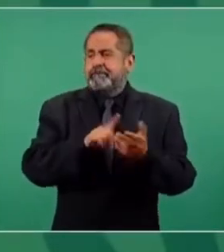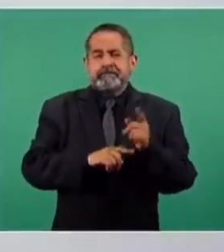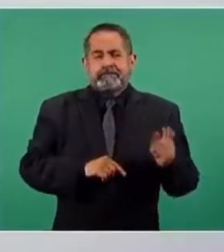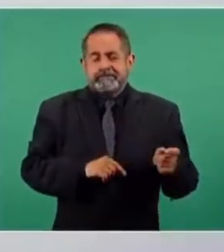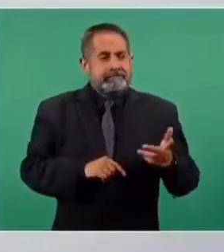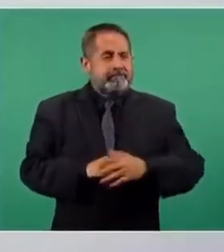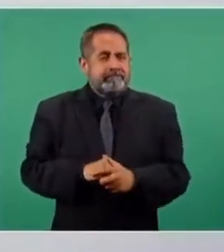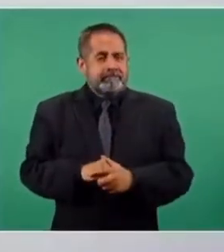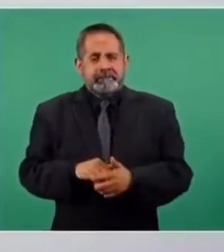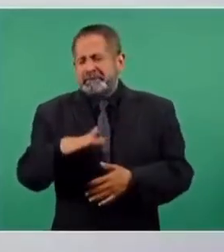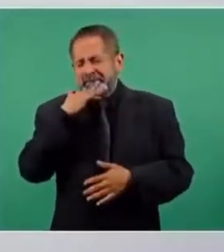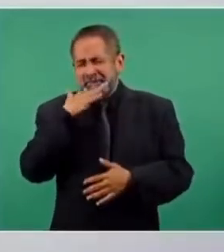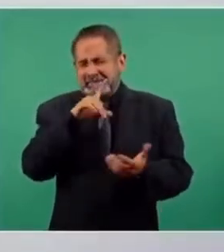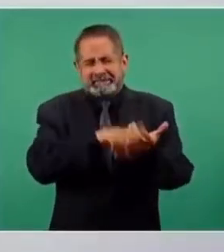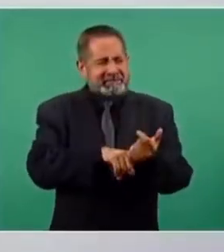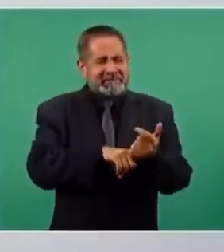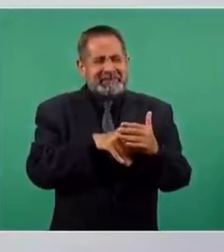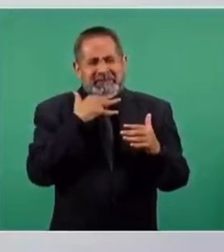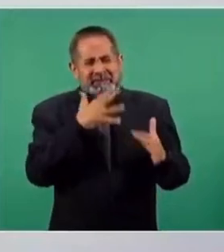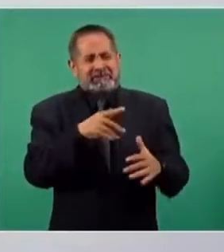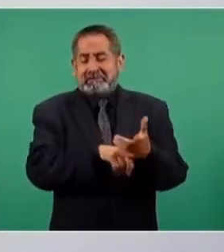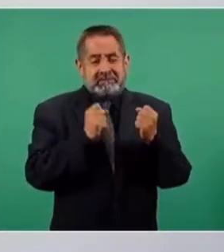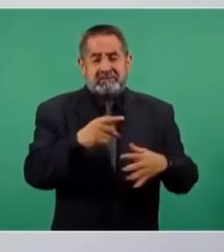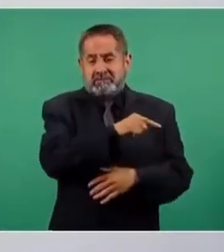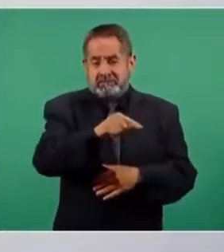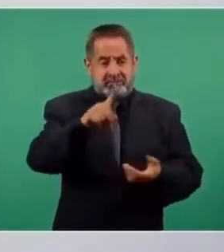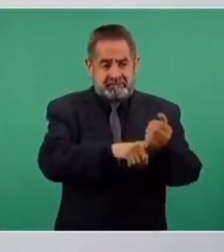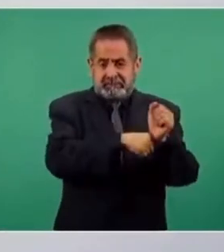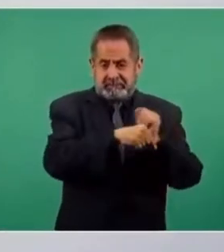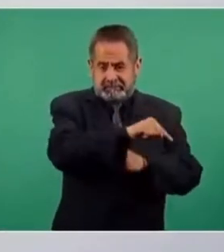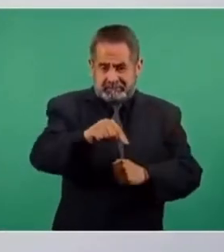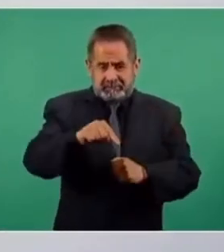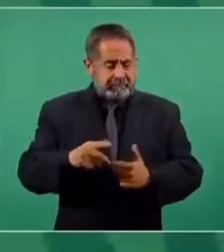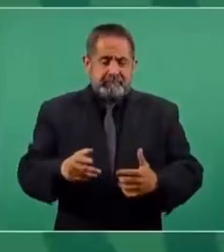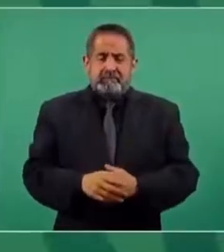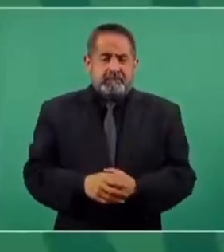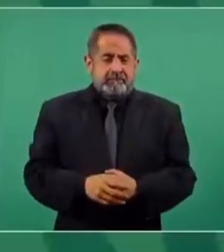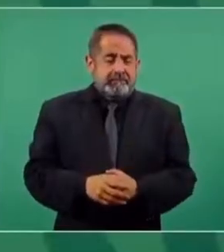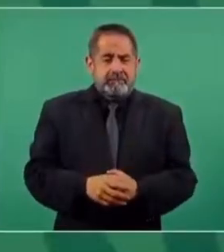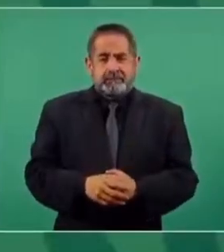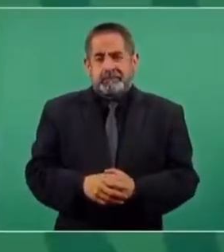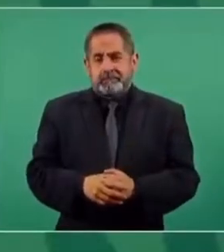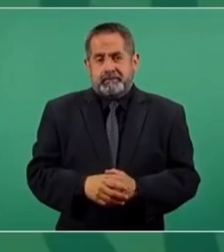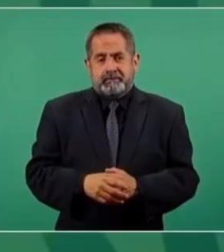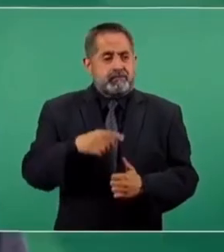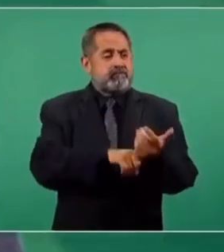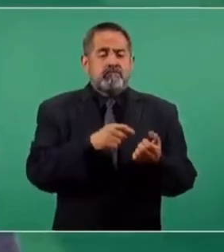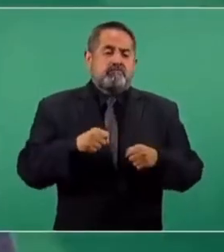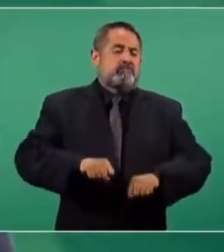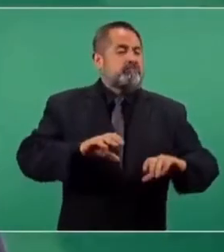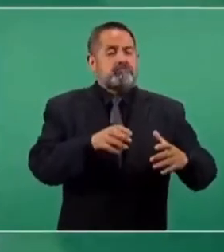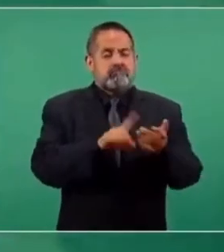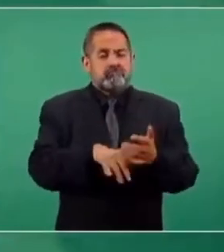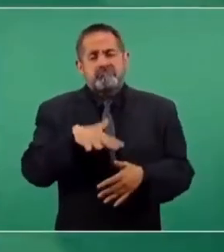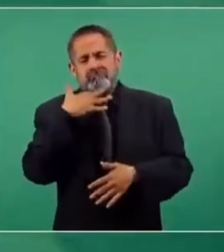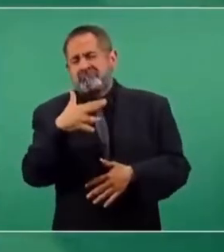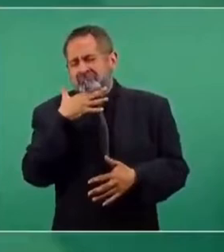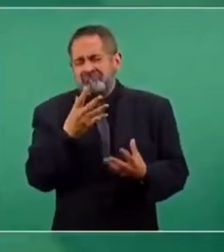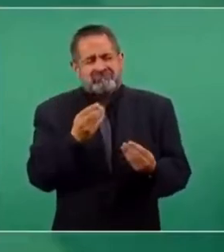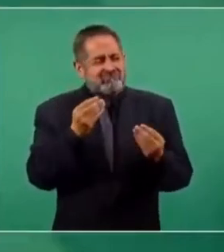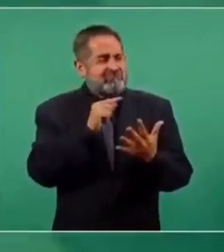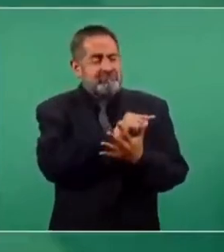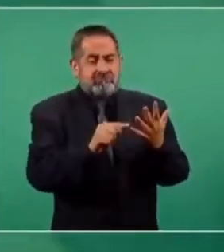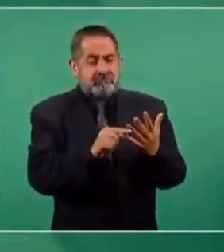echado a perder, descompuesto, con predominio de la corrupción,